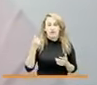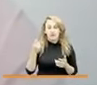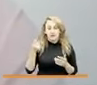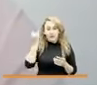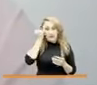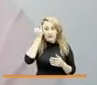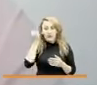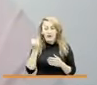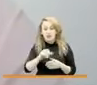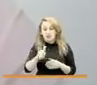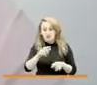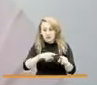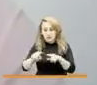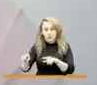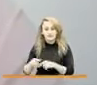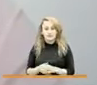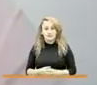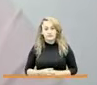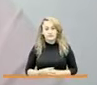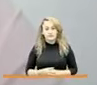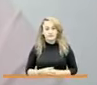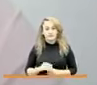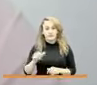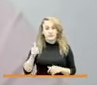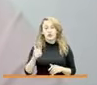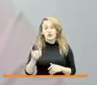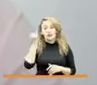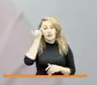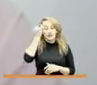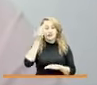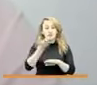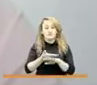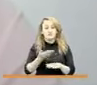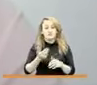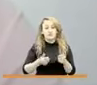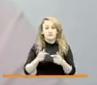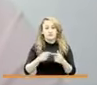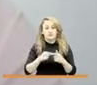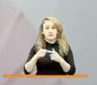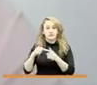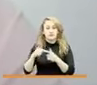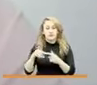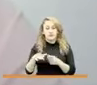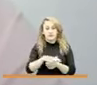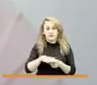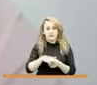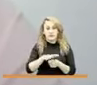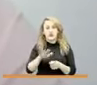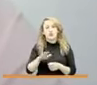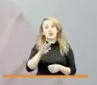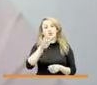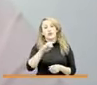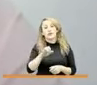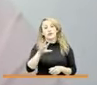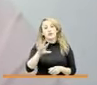hay una iniciativa esa es muy especial en un barrio donde hay 95